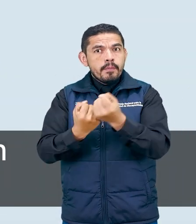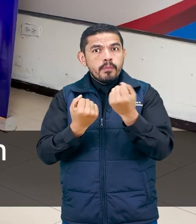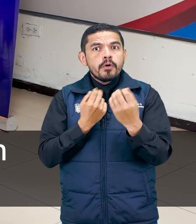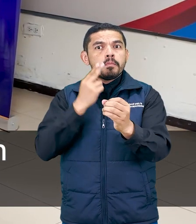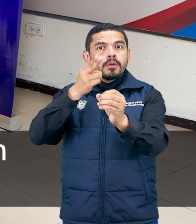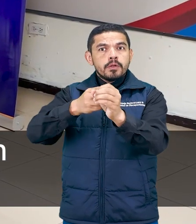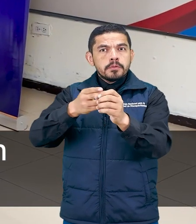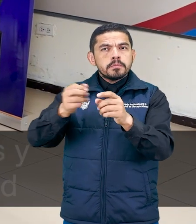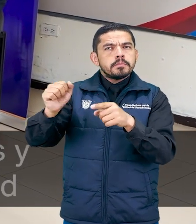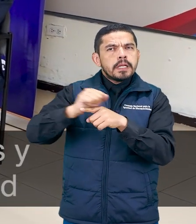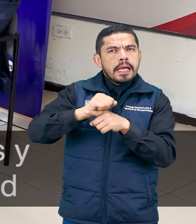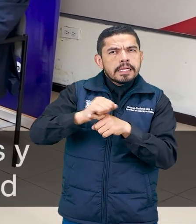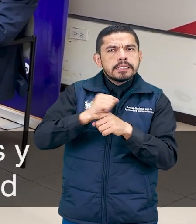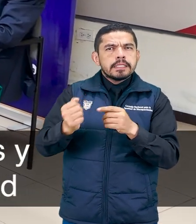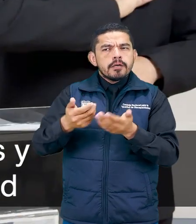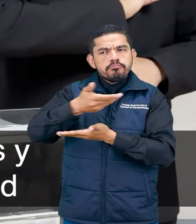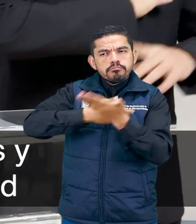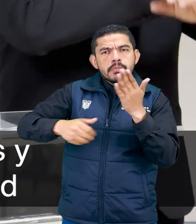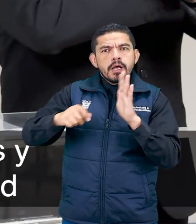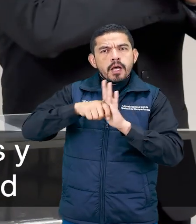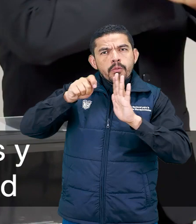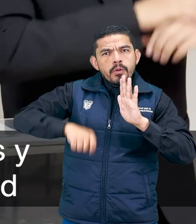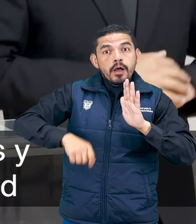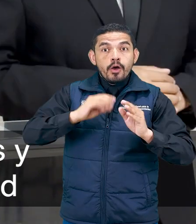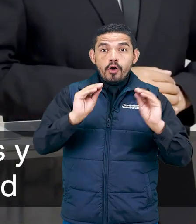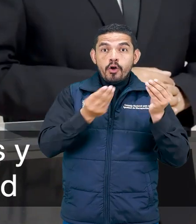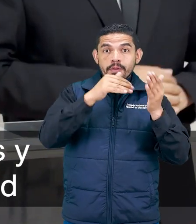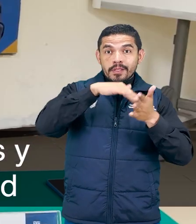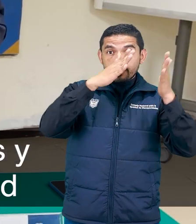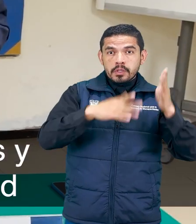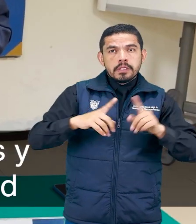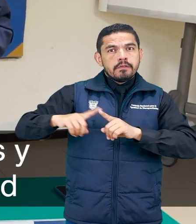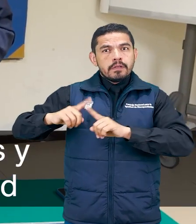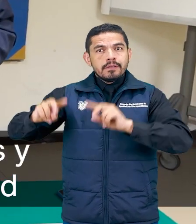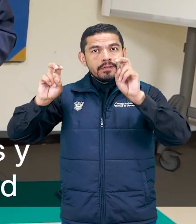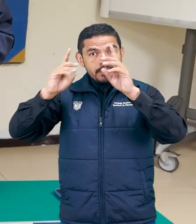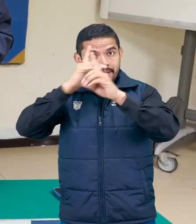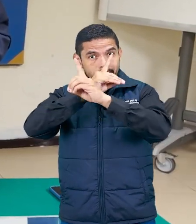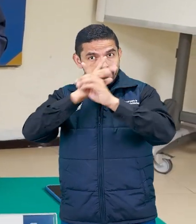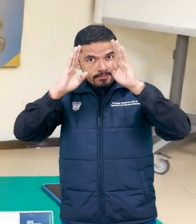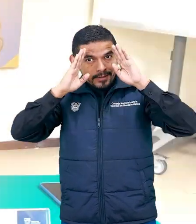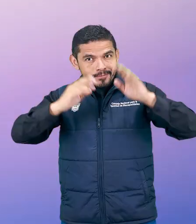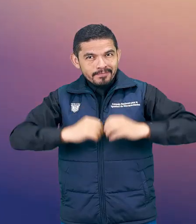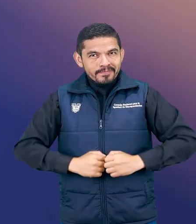vinculación, investigación y asesoramiento jurídico entre los jóvenes y los diferentes ámbitos de la discapacidad.